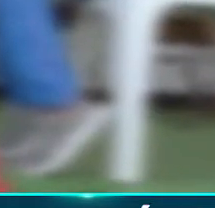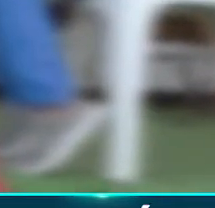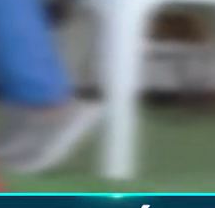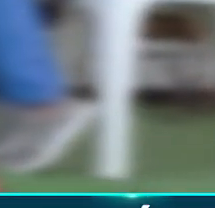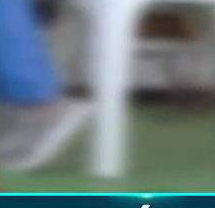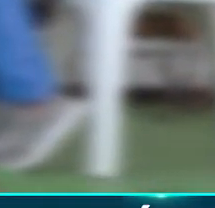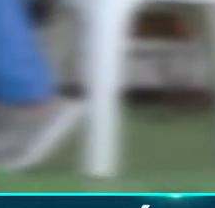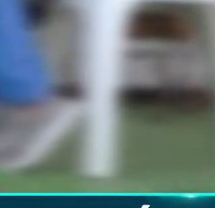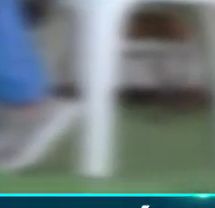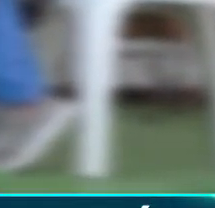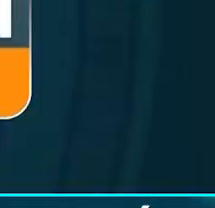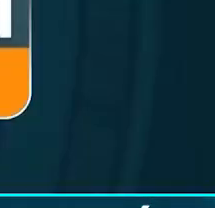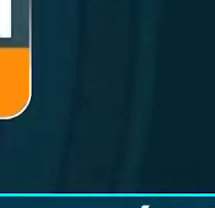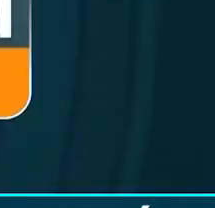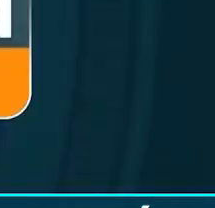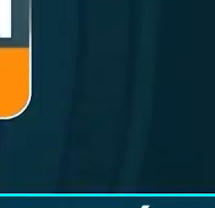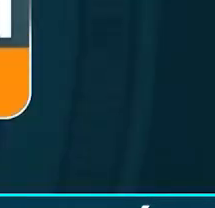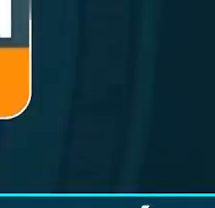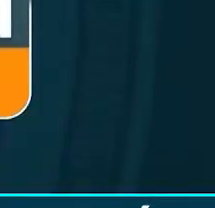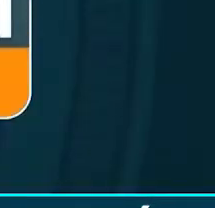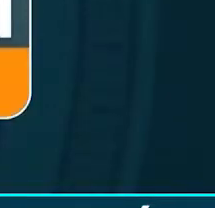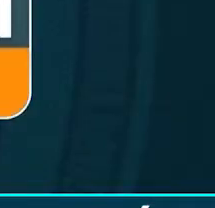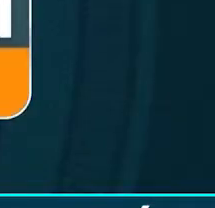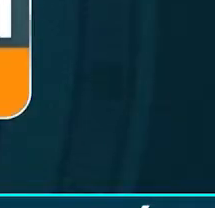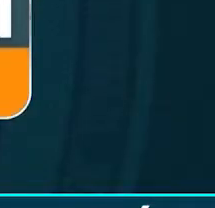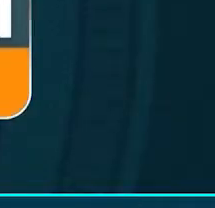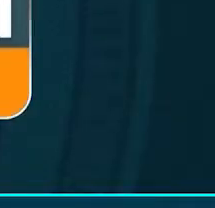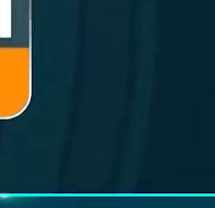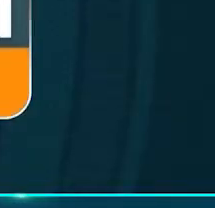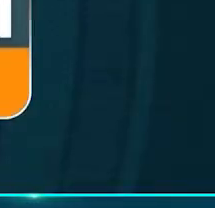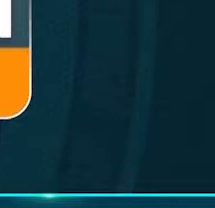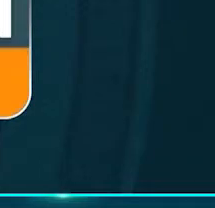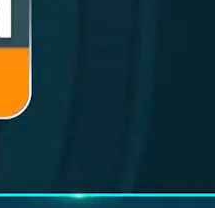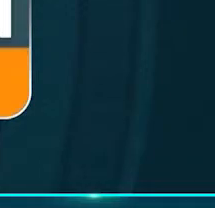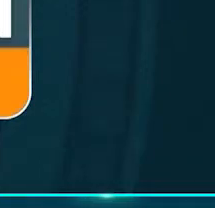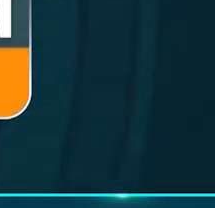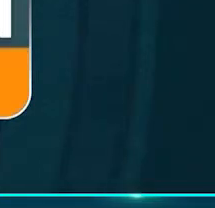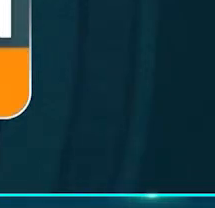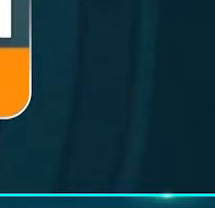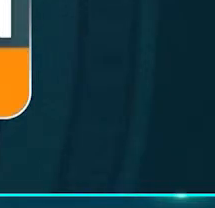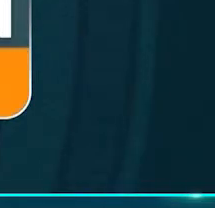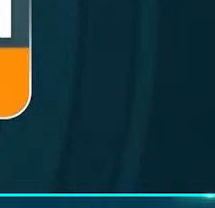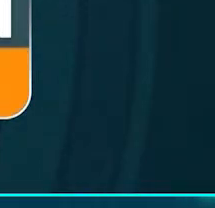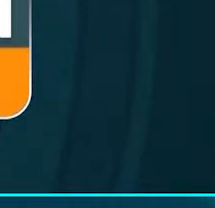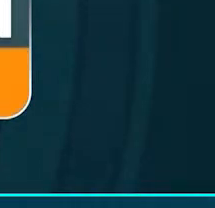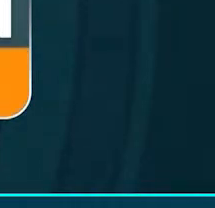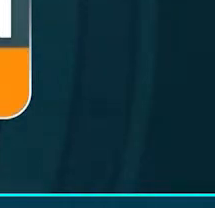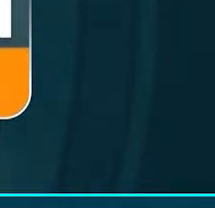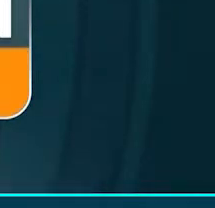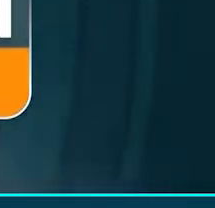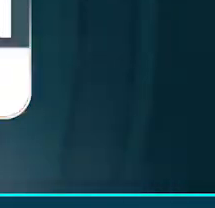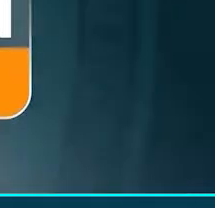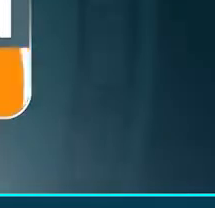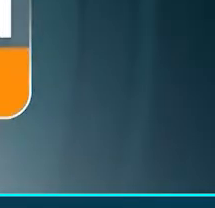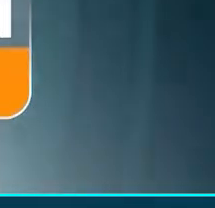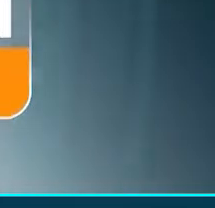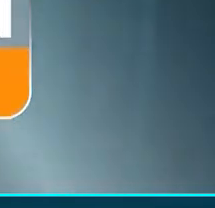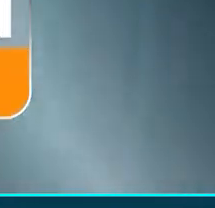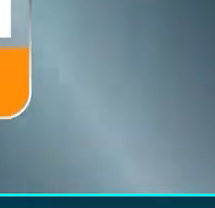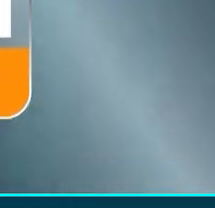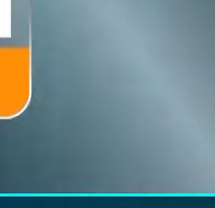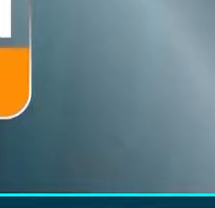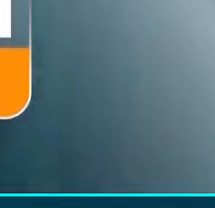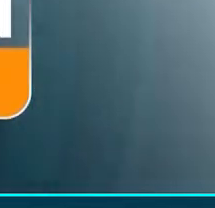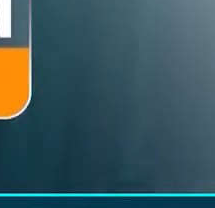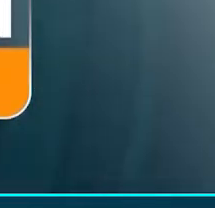Caldas frente a esta situación. En el caso del departamento de Caldas, hasta el momento casi todos los operadores son de nuestro